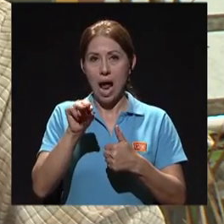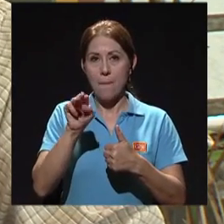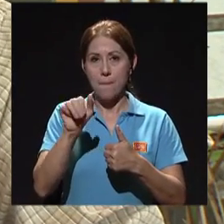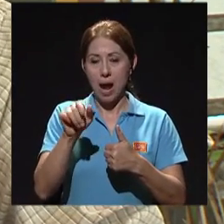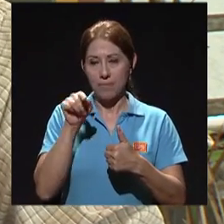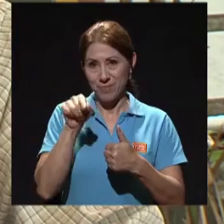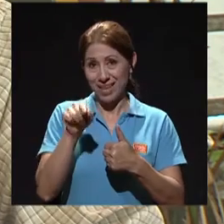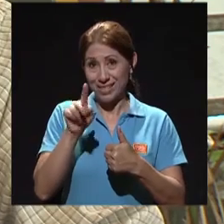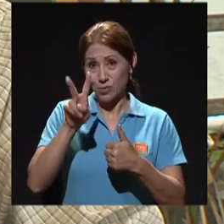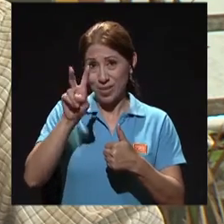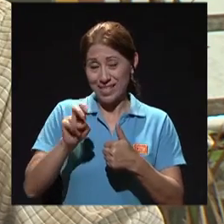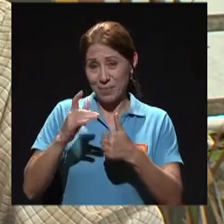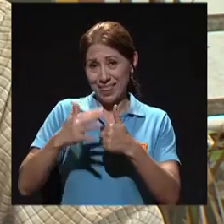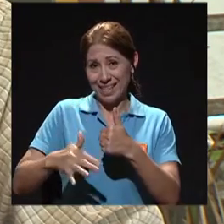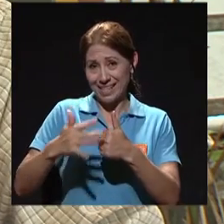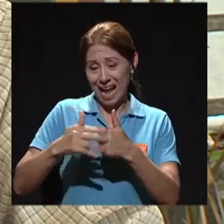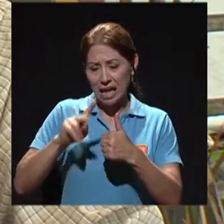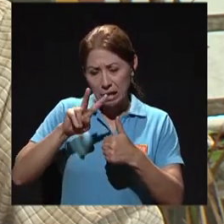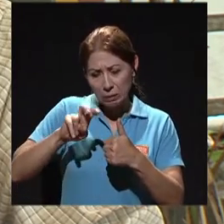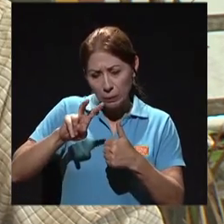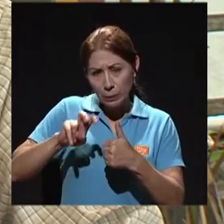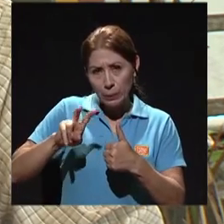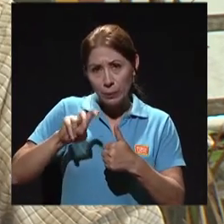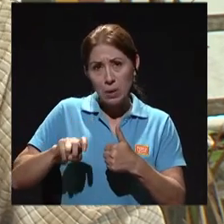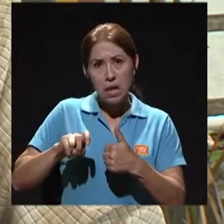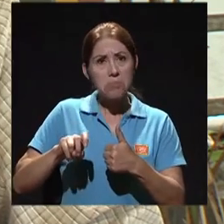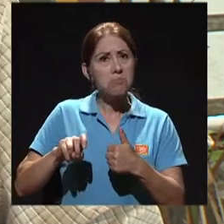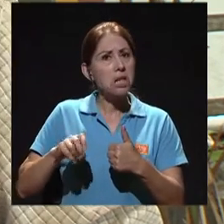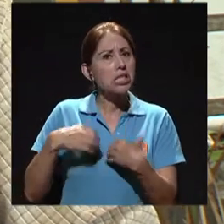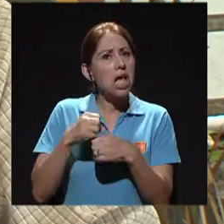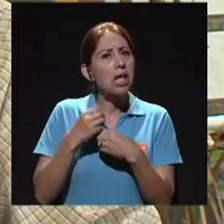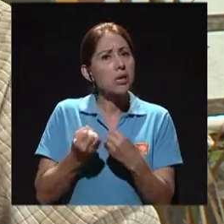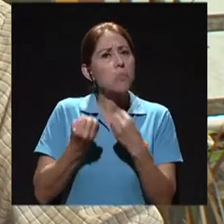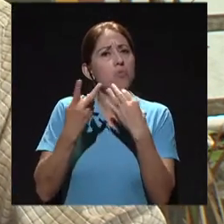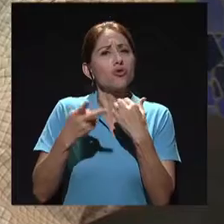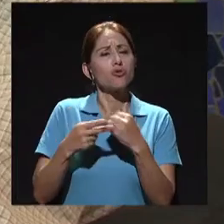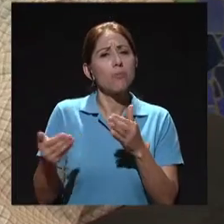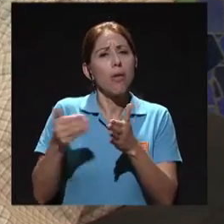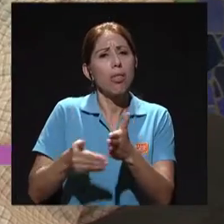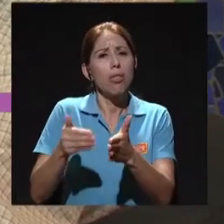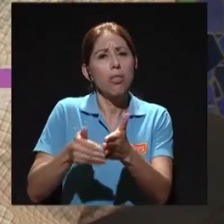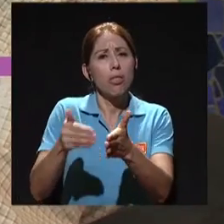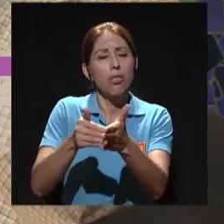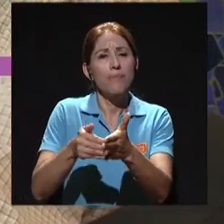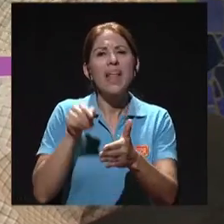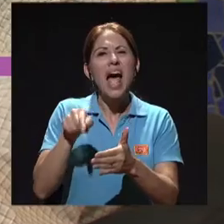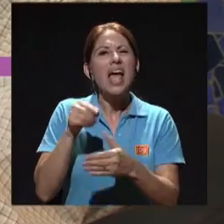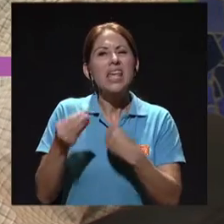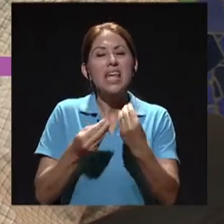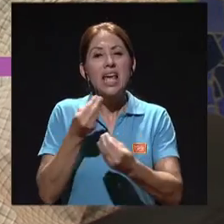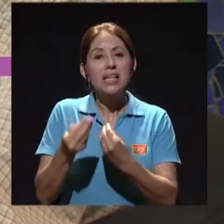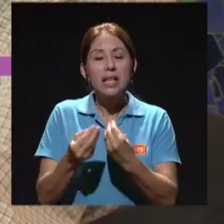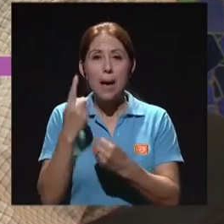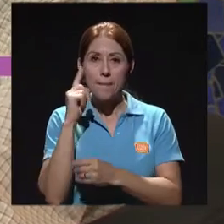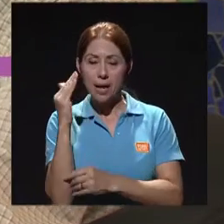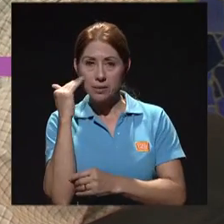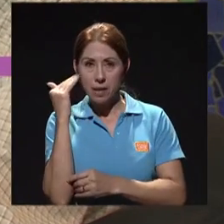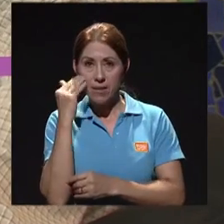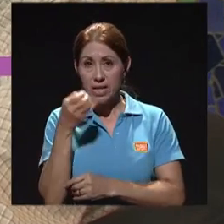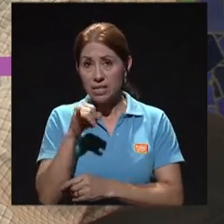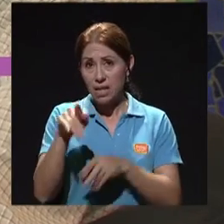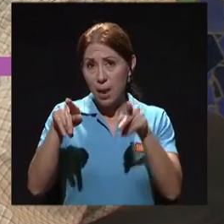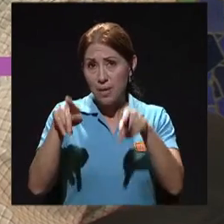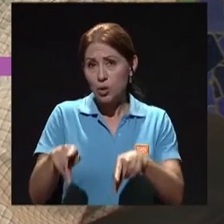que se hacen con más frecuencia, que básicamente ahí lo que vamos a ver es si la persona